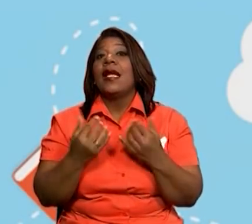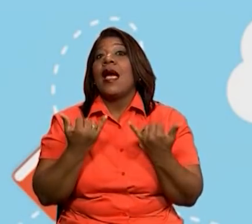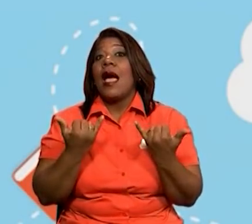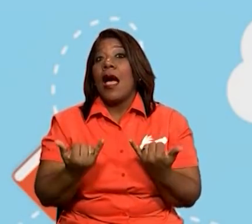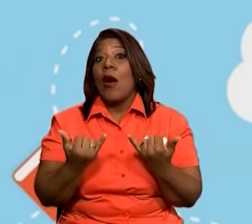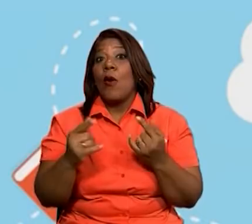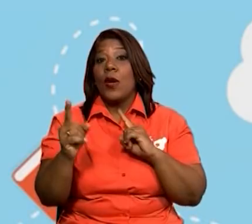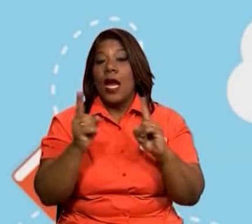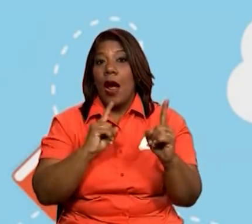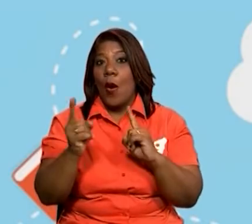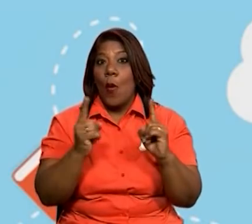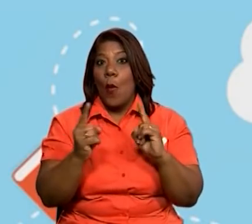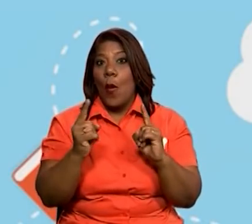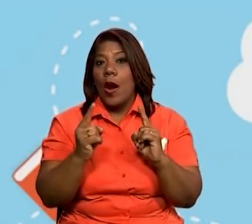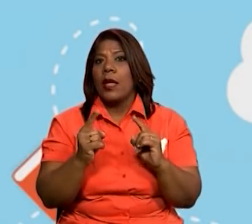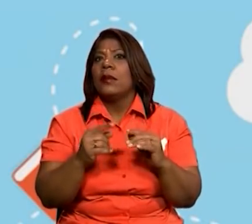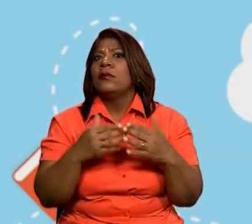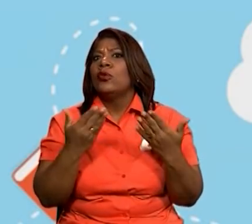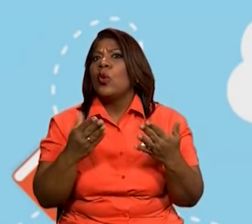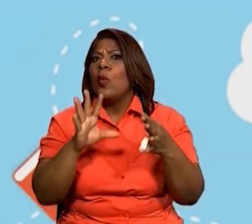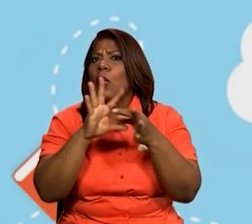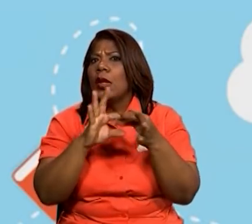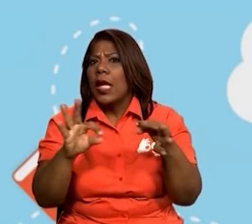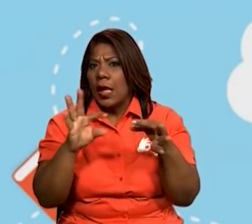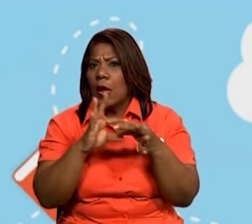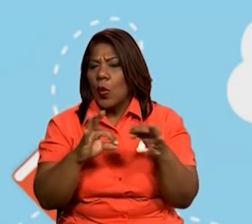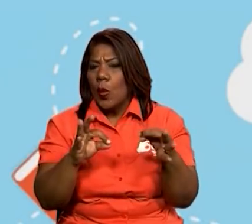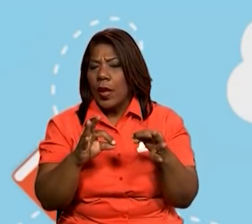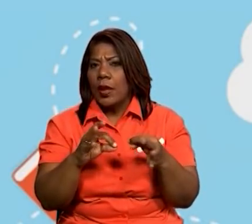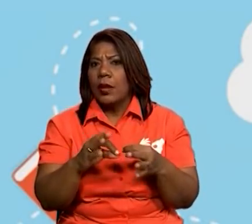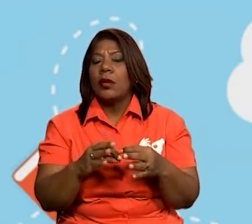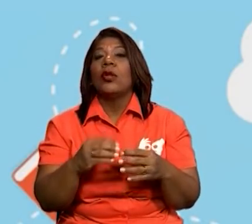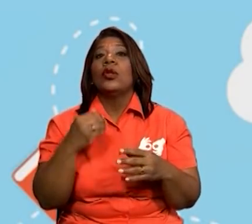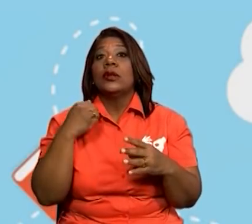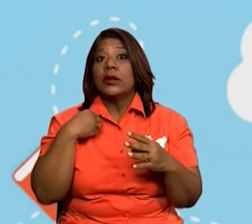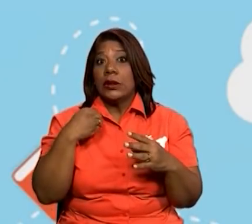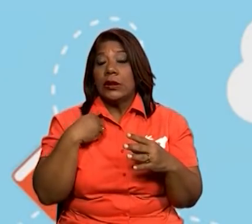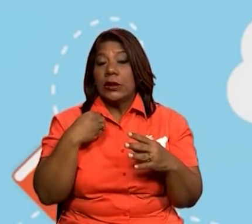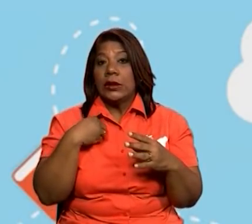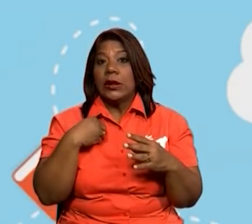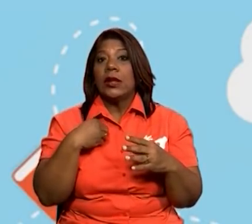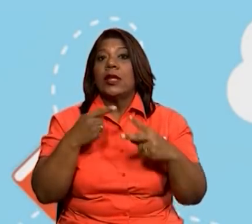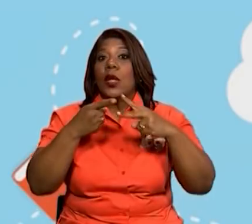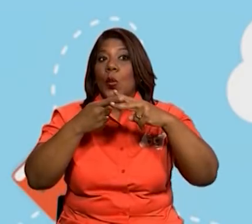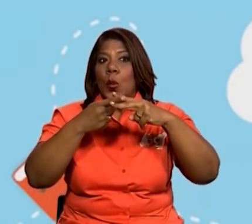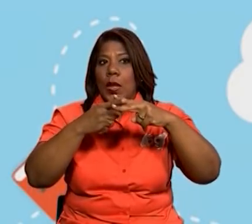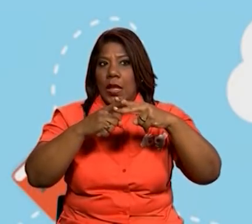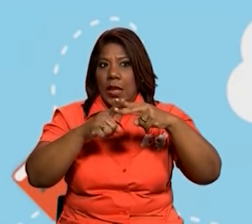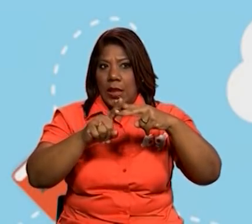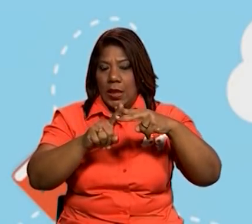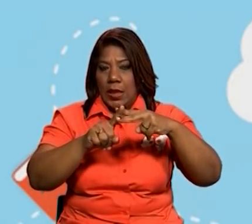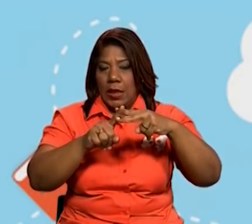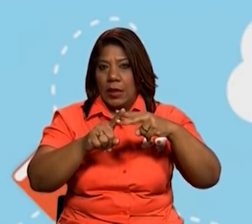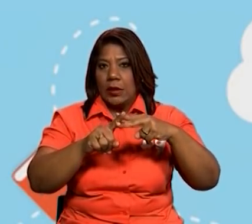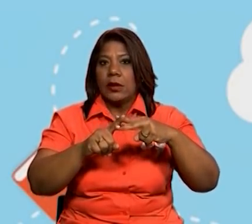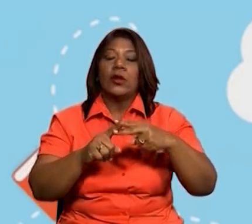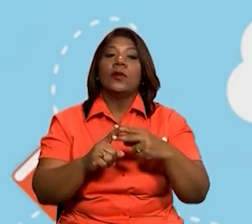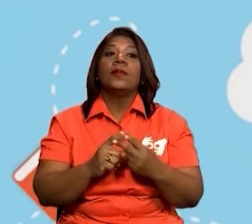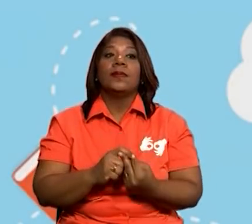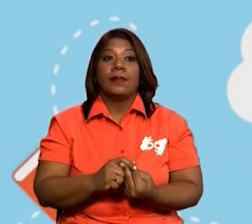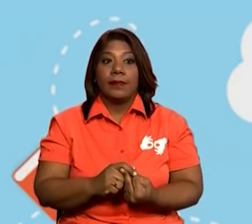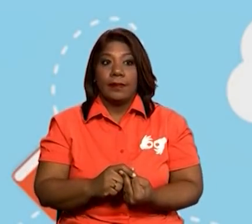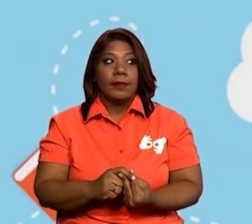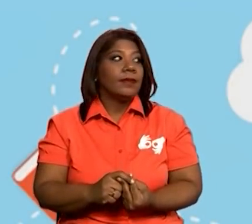son las partes del cuento, maestra Tamara. Tiene un inicio. Así es. Escuchamos el cuento.